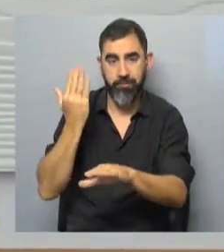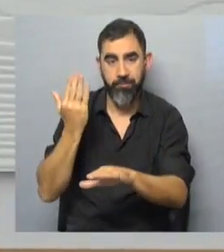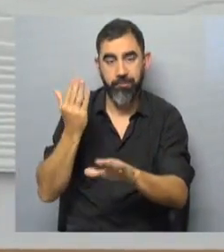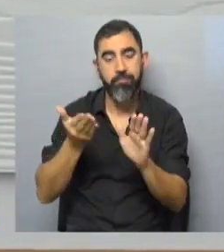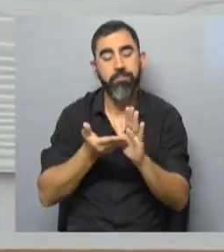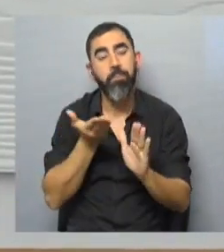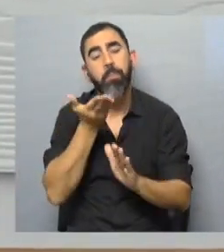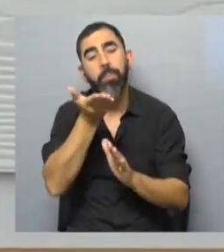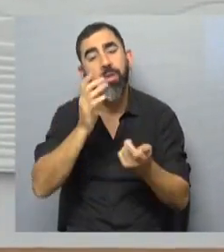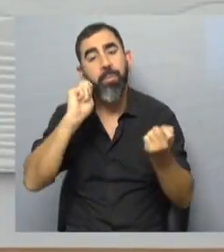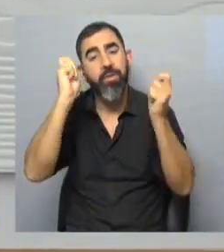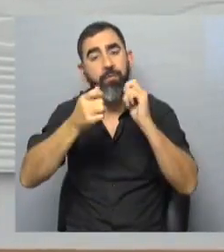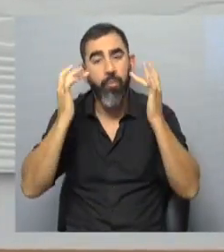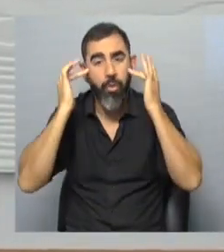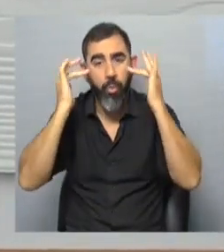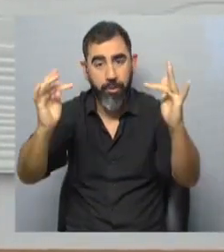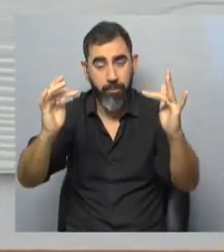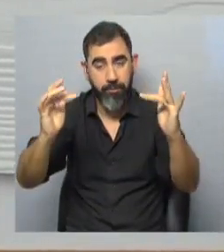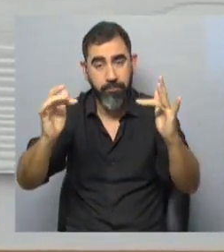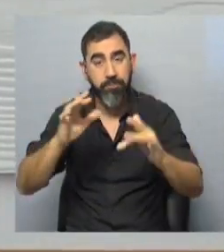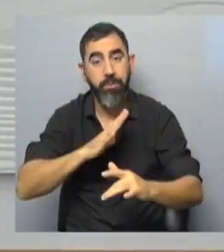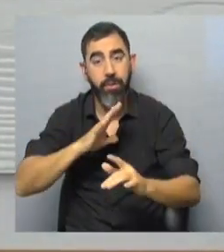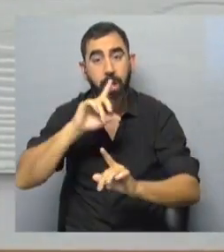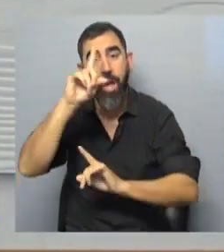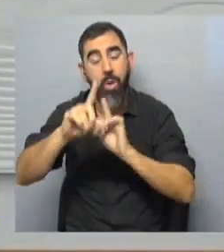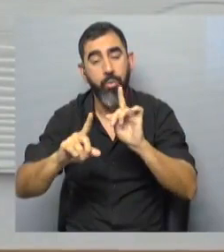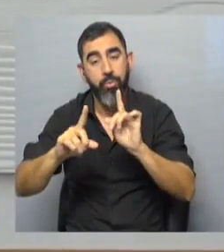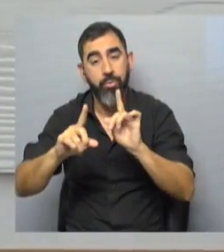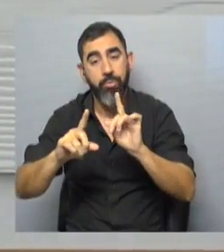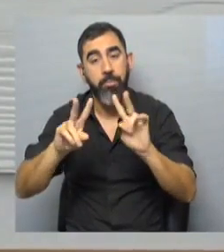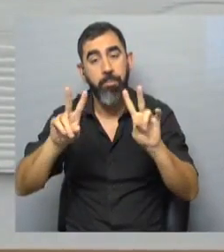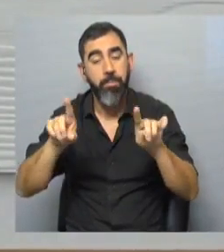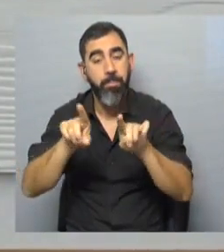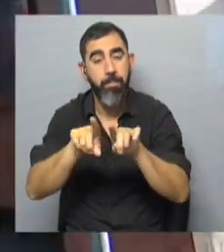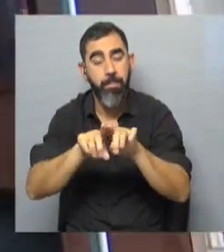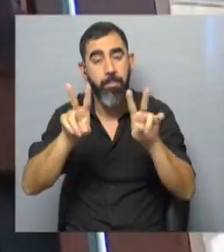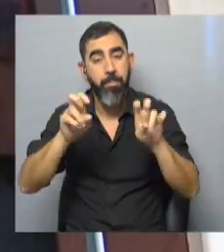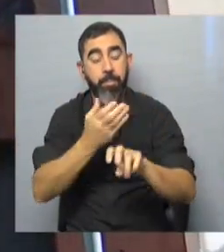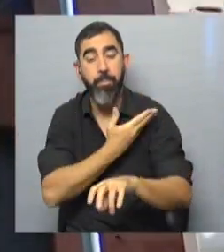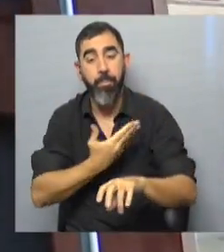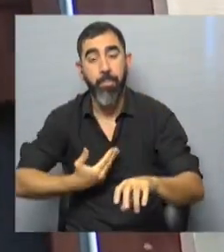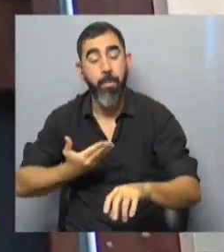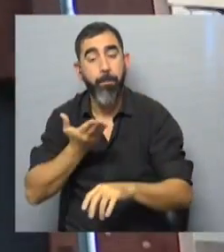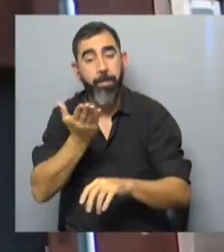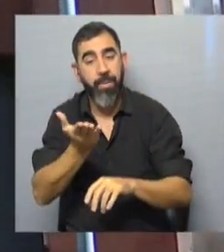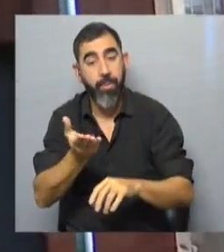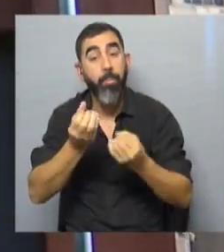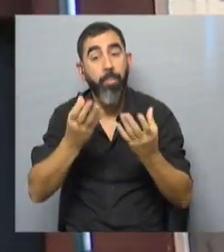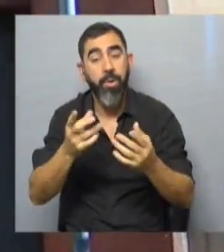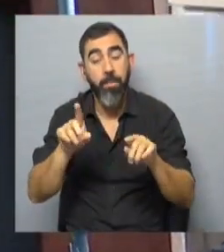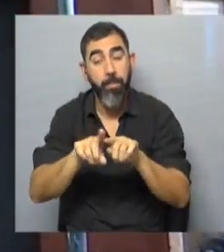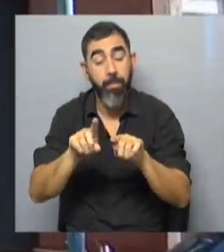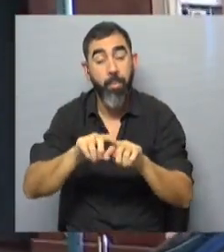pedido para transformación educativa, yo te diría que hay alguna equivalencia con lo que pide el Ejecutivo. Porque como todos estos